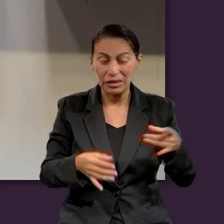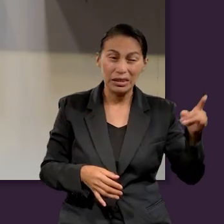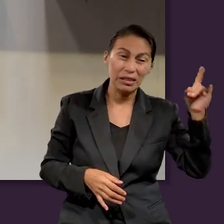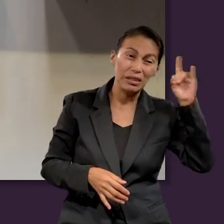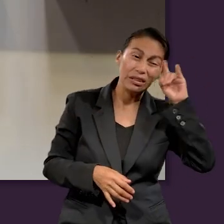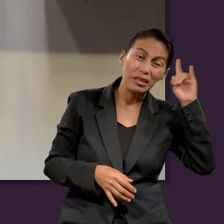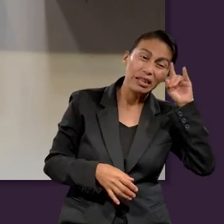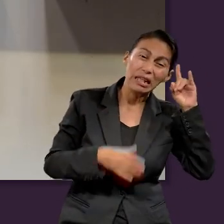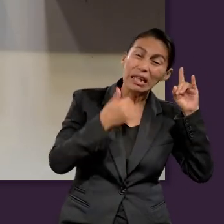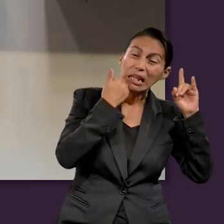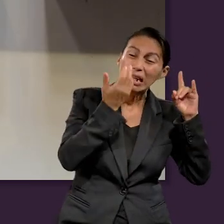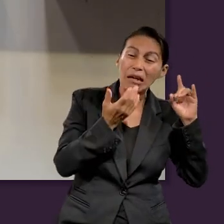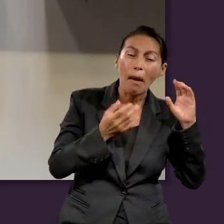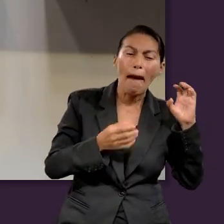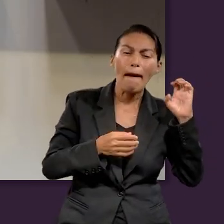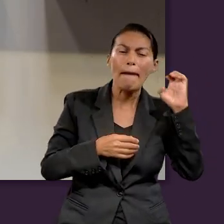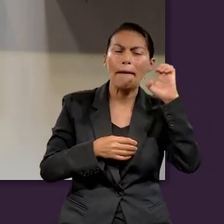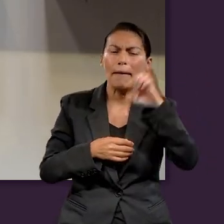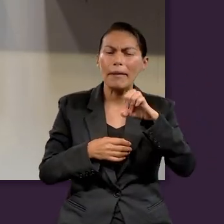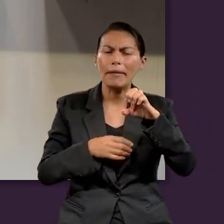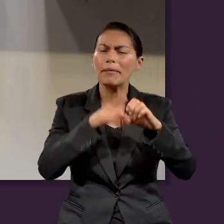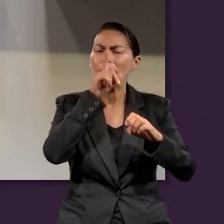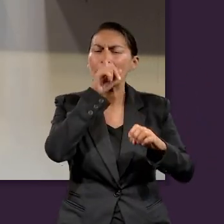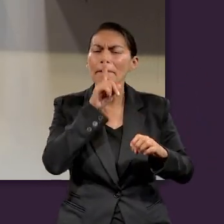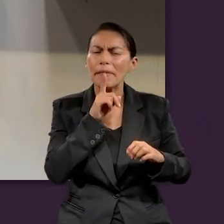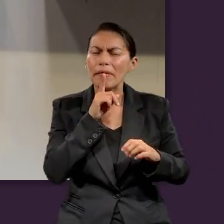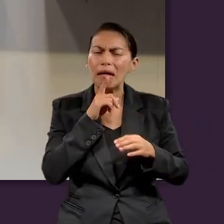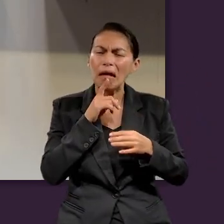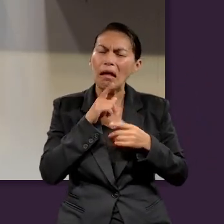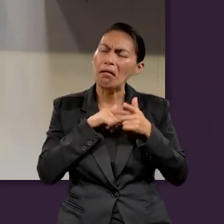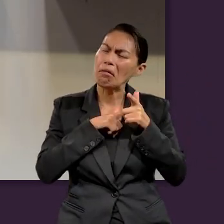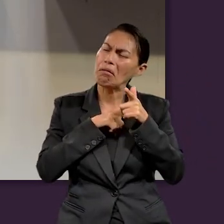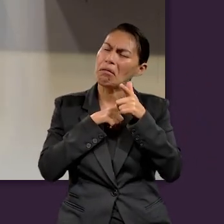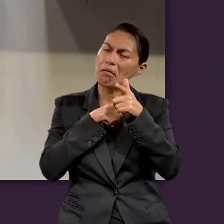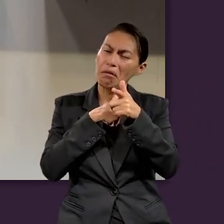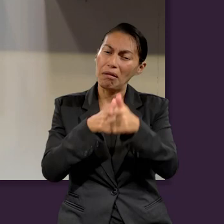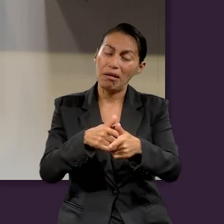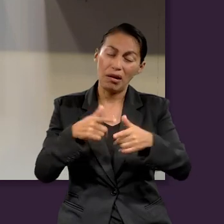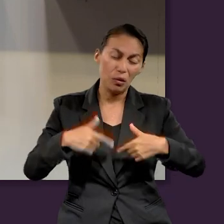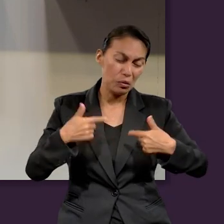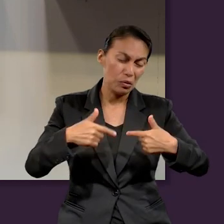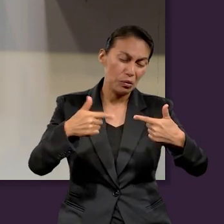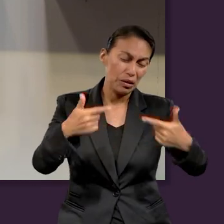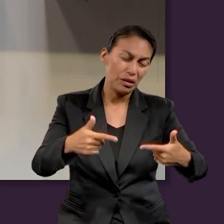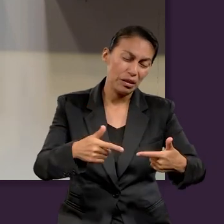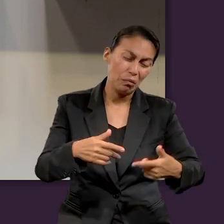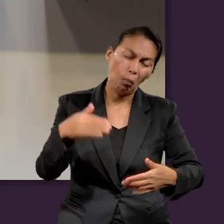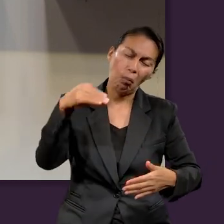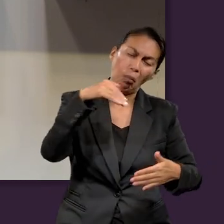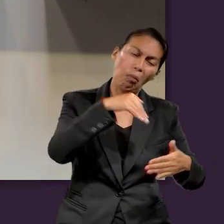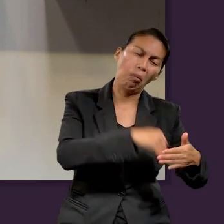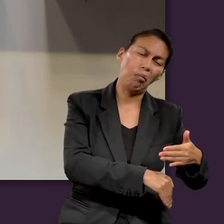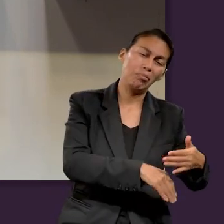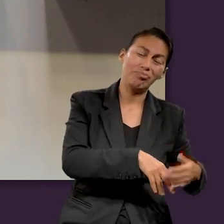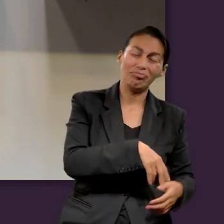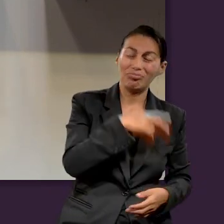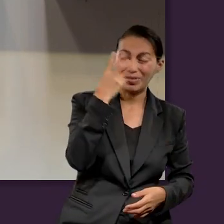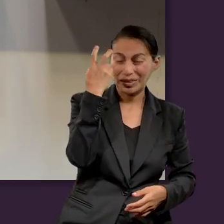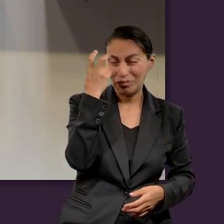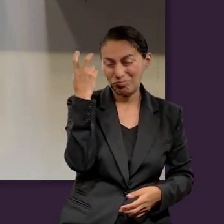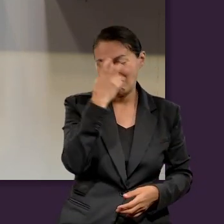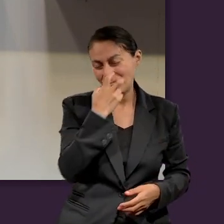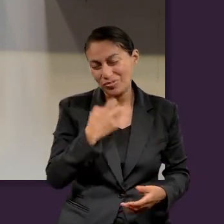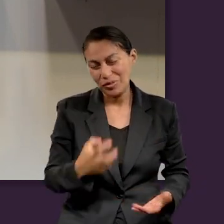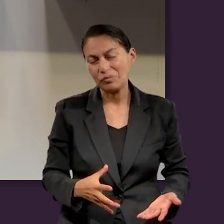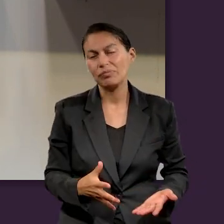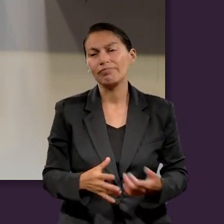mentira como un engaño, un engaño que ha venido acarreando consecuencias terribles para la humanidad.